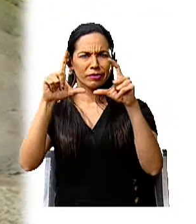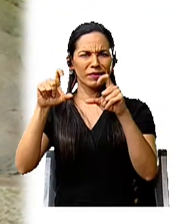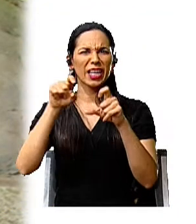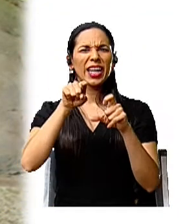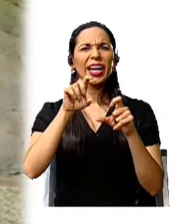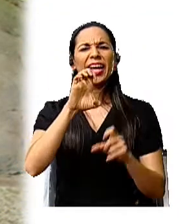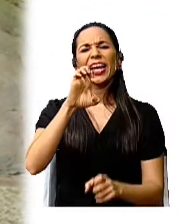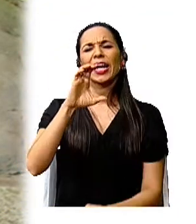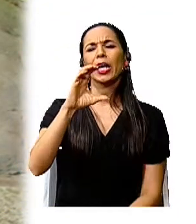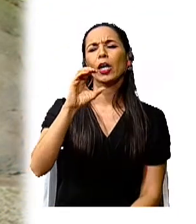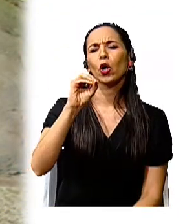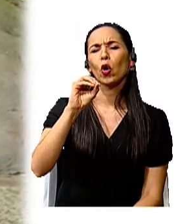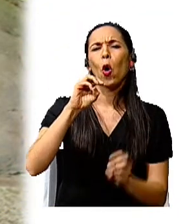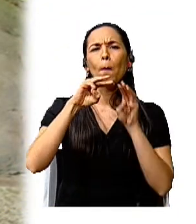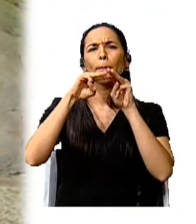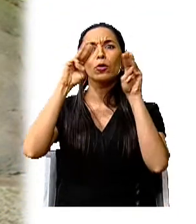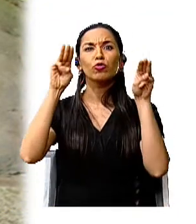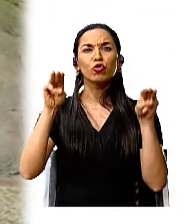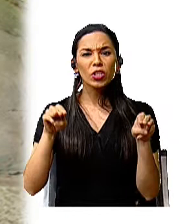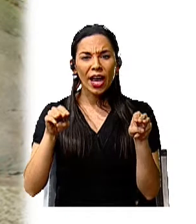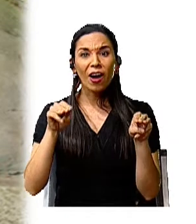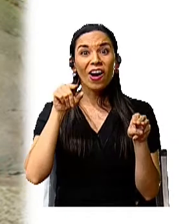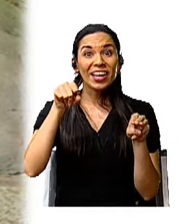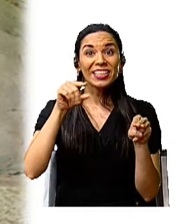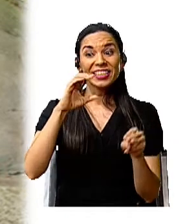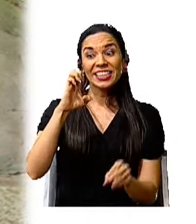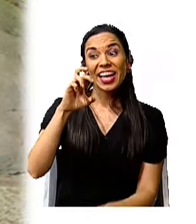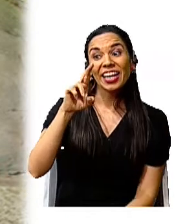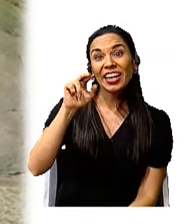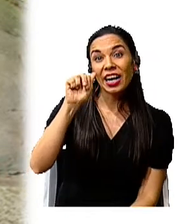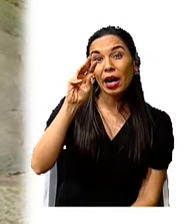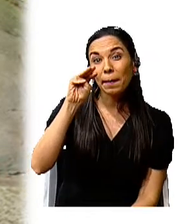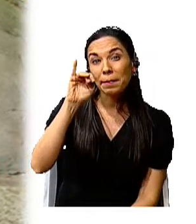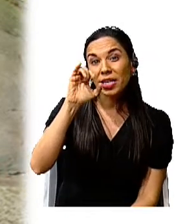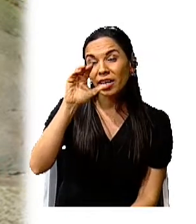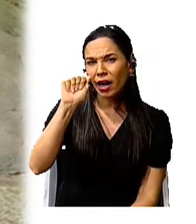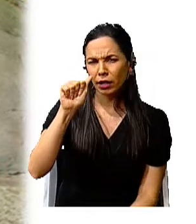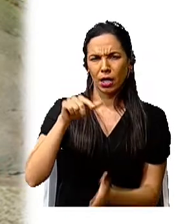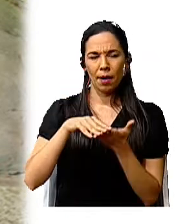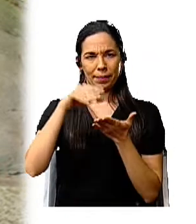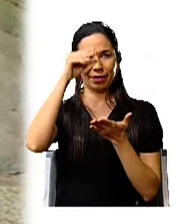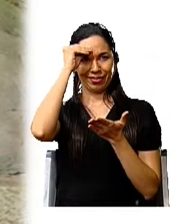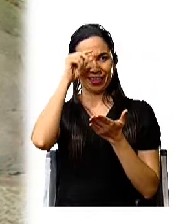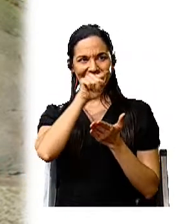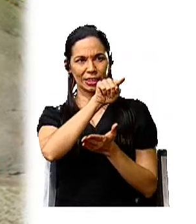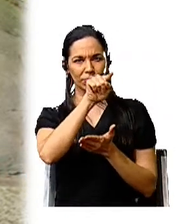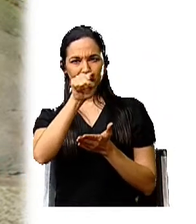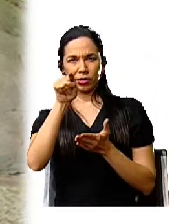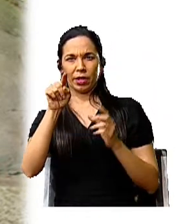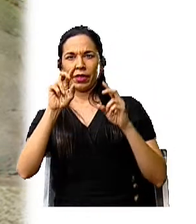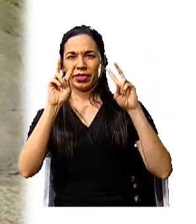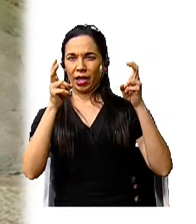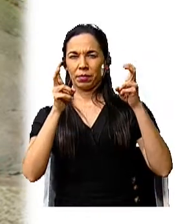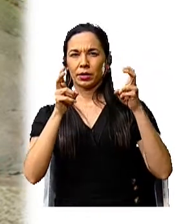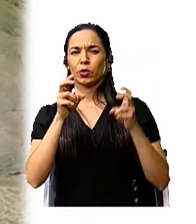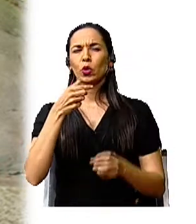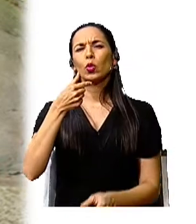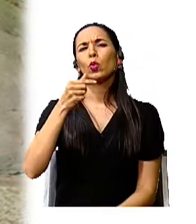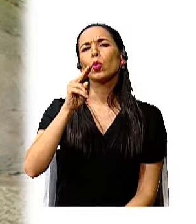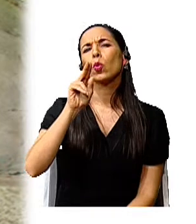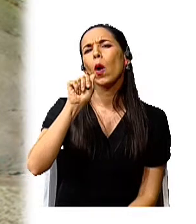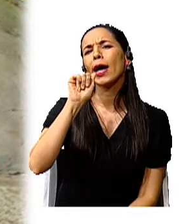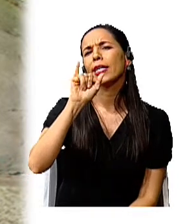de Cerámica para que podamos aprender sobre este tema. La cerámica guaitil